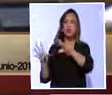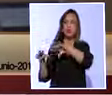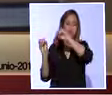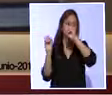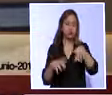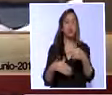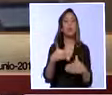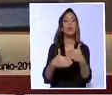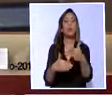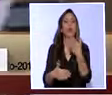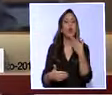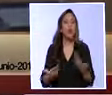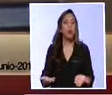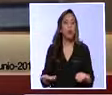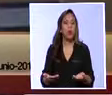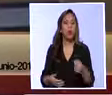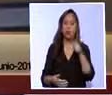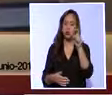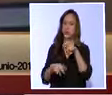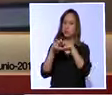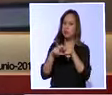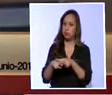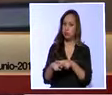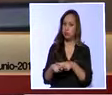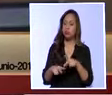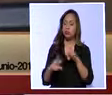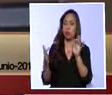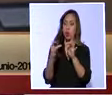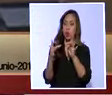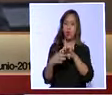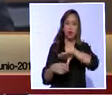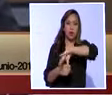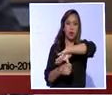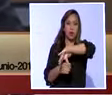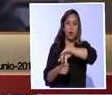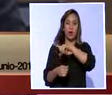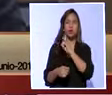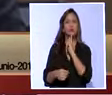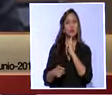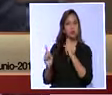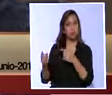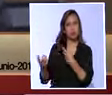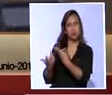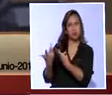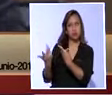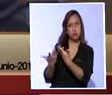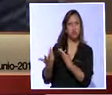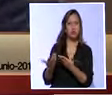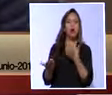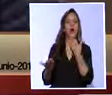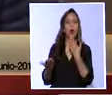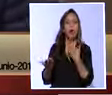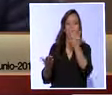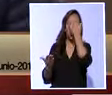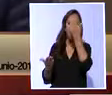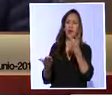Ya en territorio, en Ecuador, tomar contacto con el embajador de los Estados Unidos precisamente para tratar cuál es la naturaleza del trámite